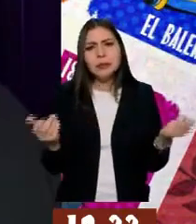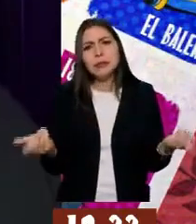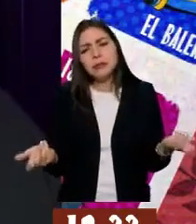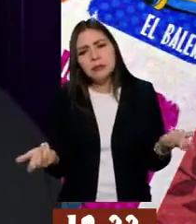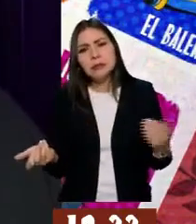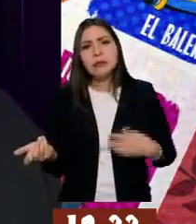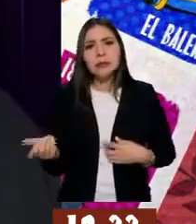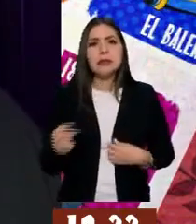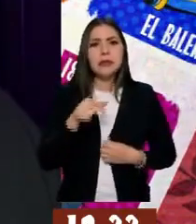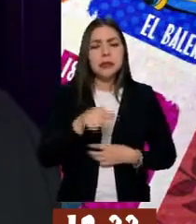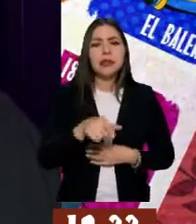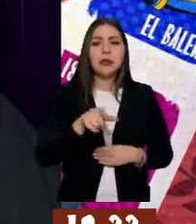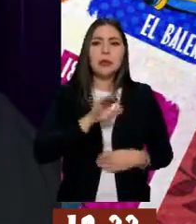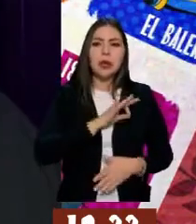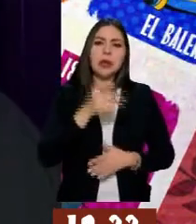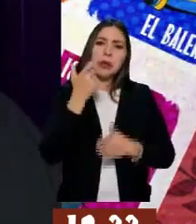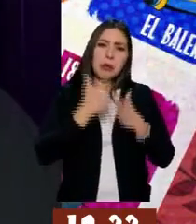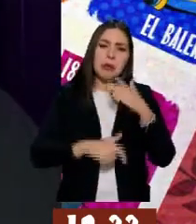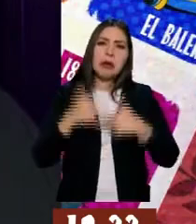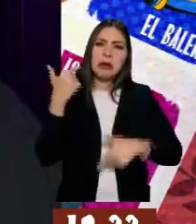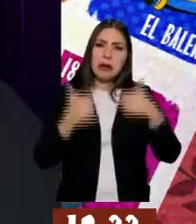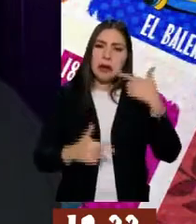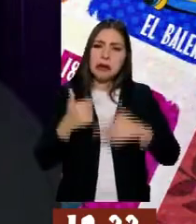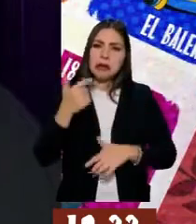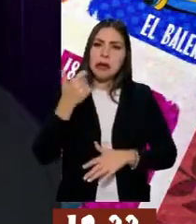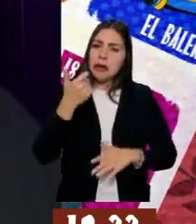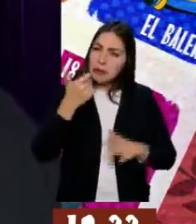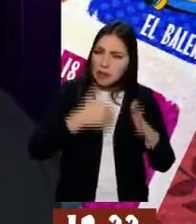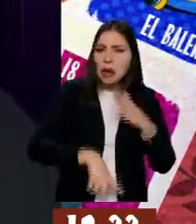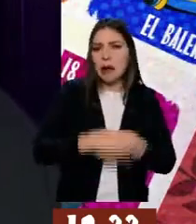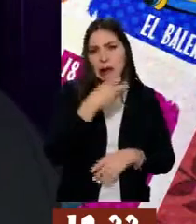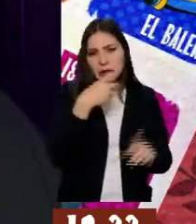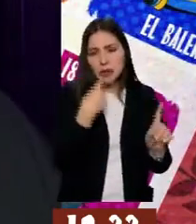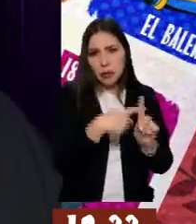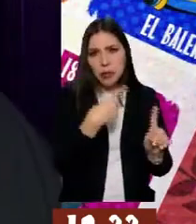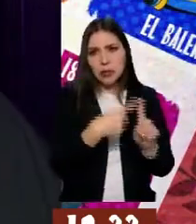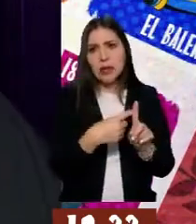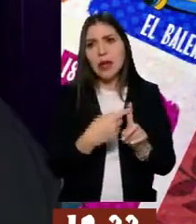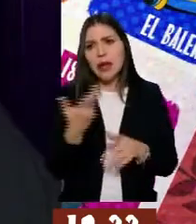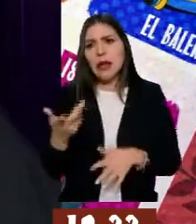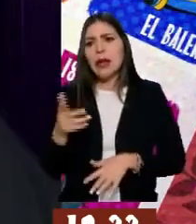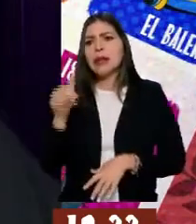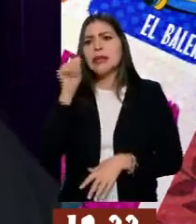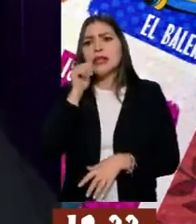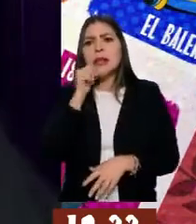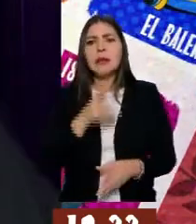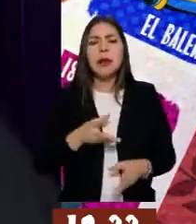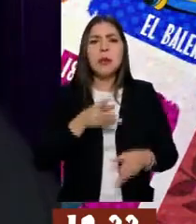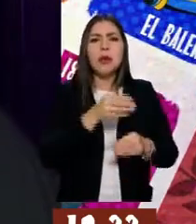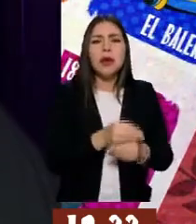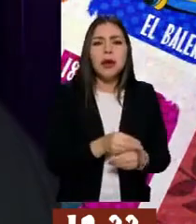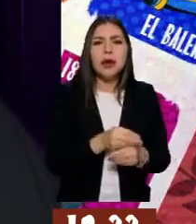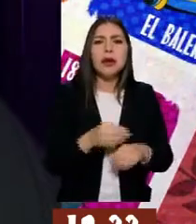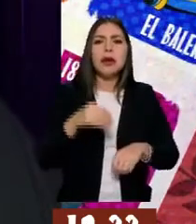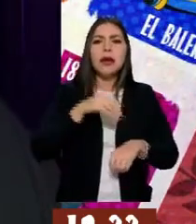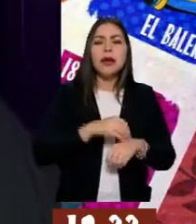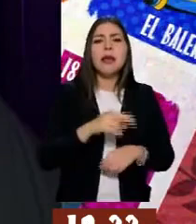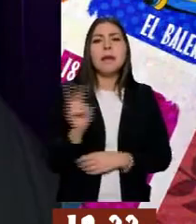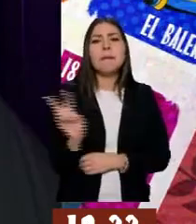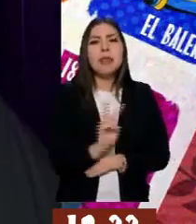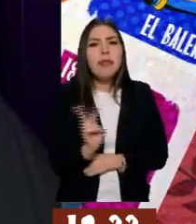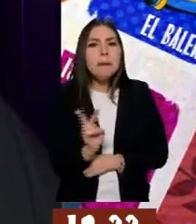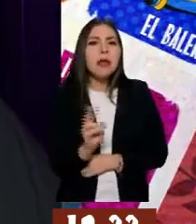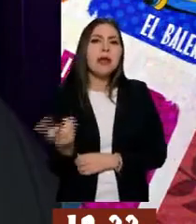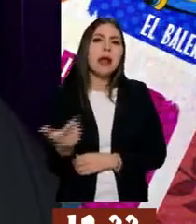ofrecer a bajo costo un producto. Y aparte casi siempre la fortifican con vitaminas, con hielo, algunos minerales, para que no